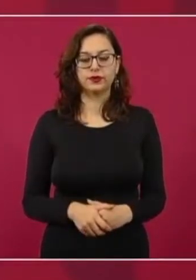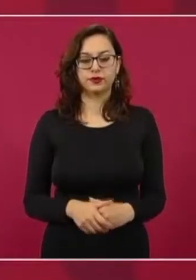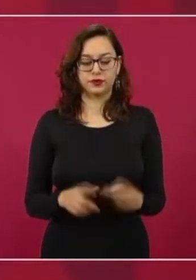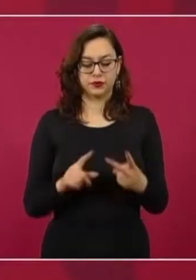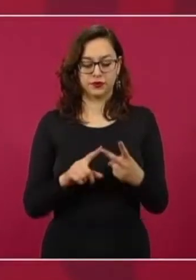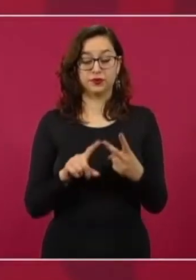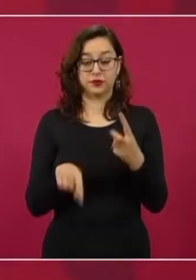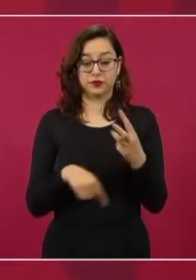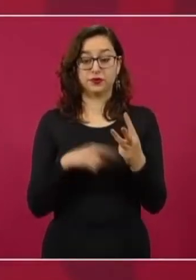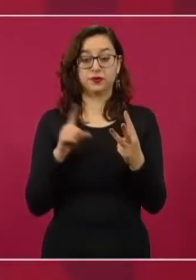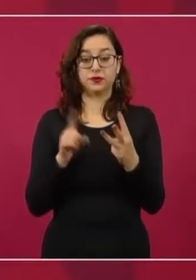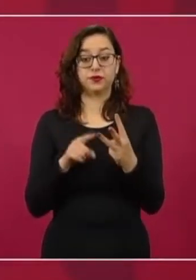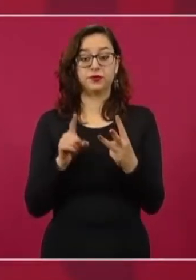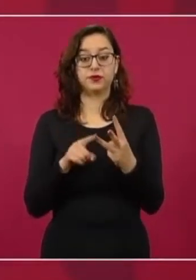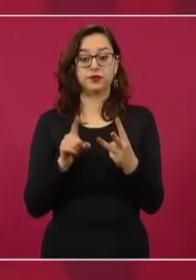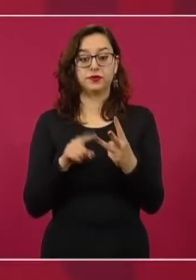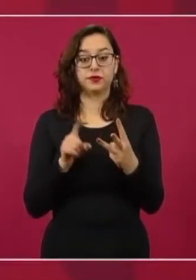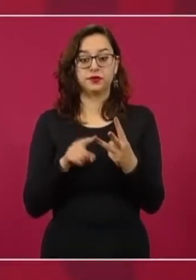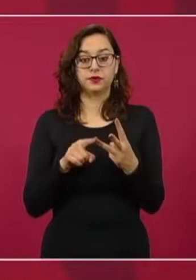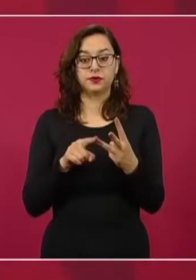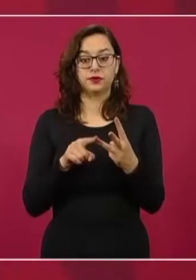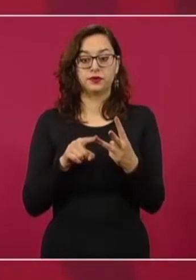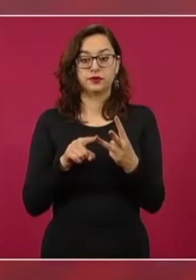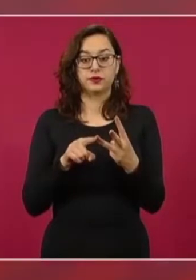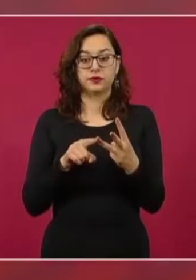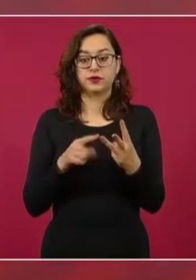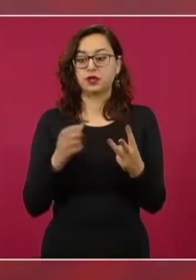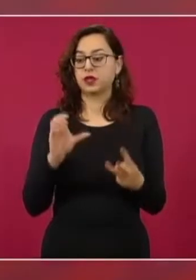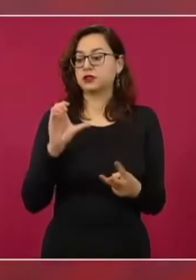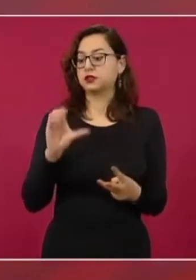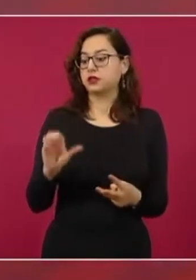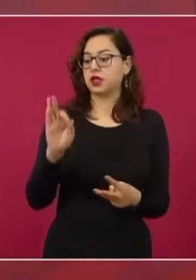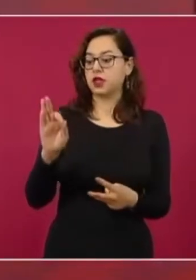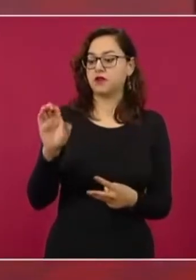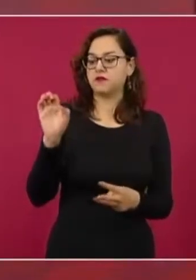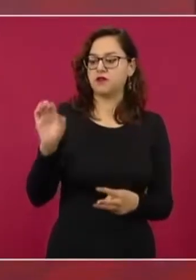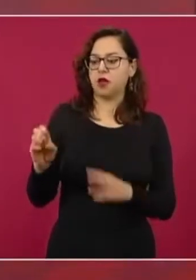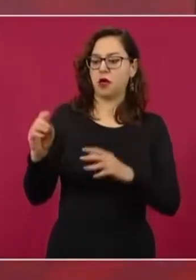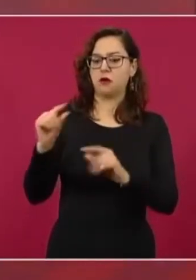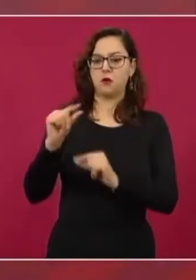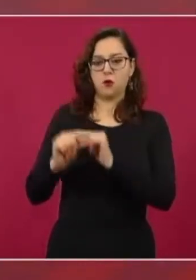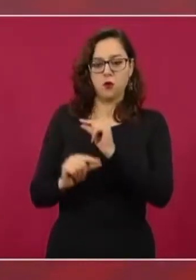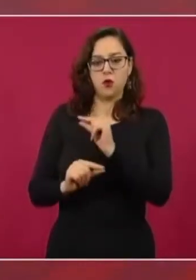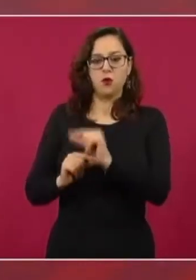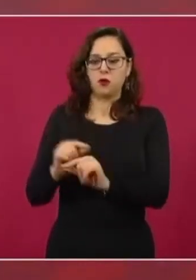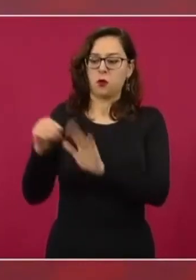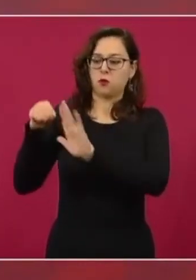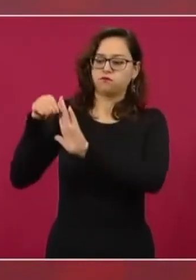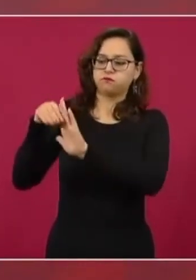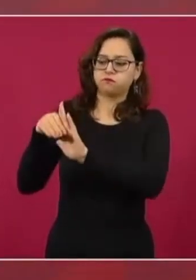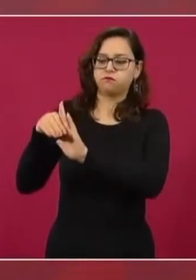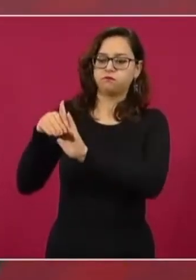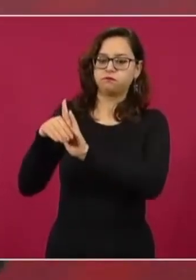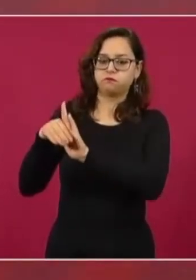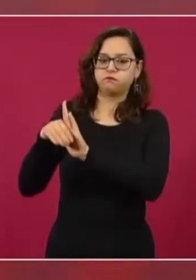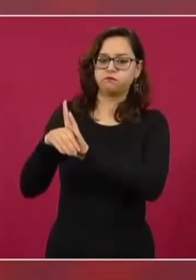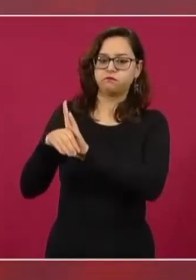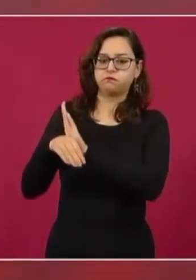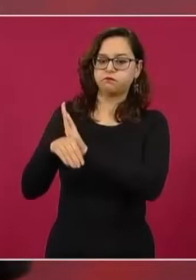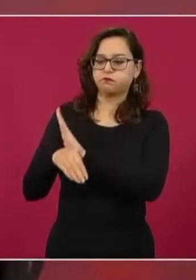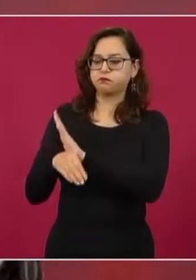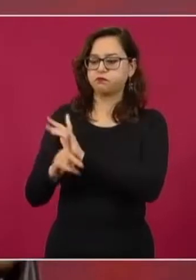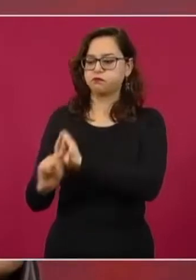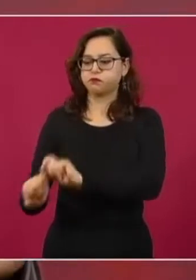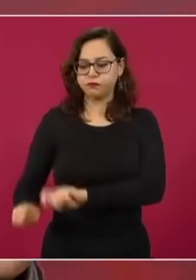de destruir a la Comisión Federal de Electricidad para que todo el